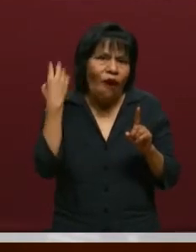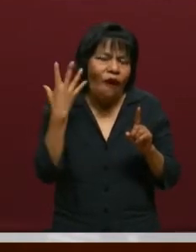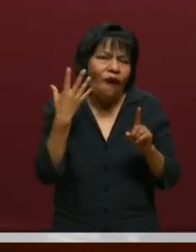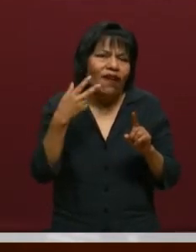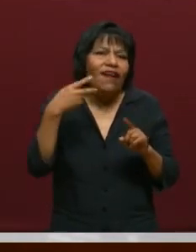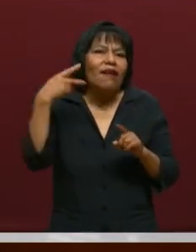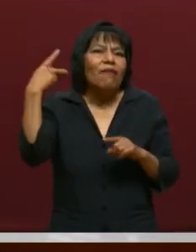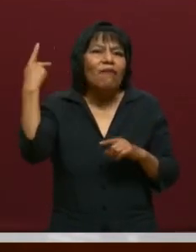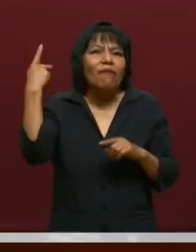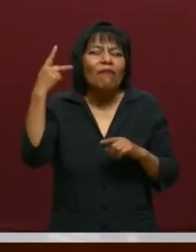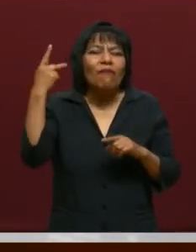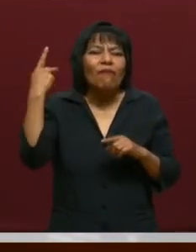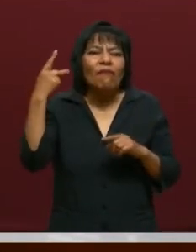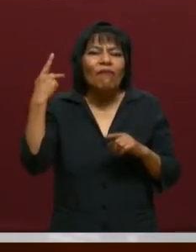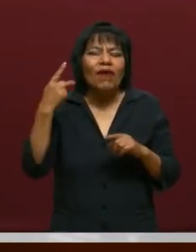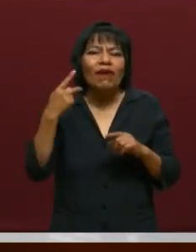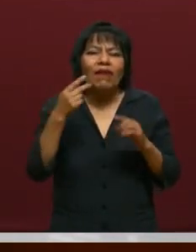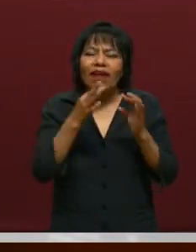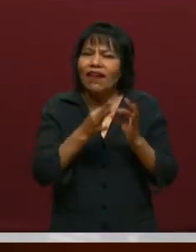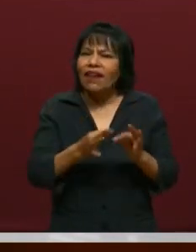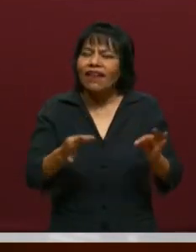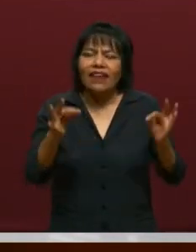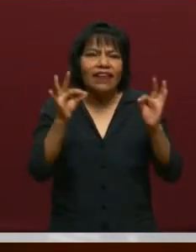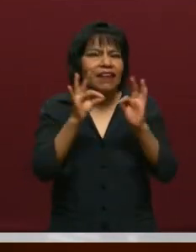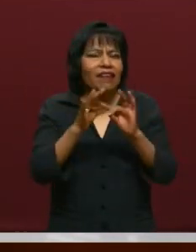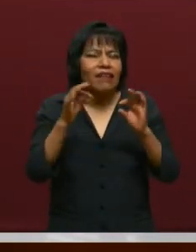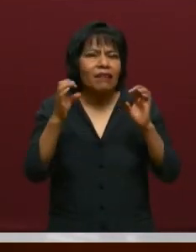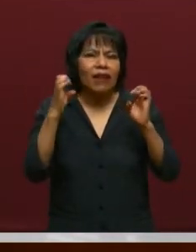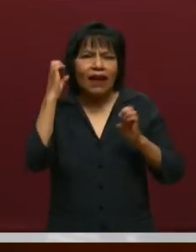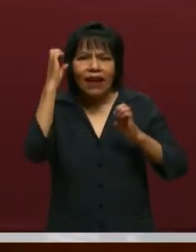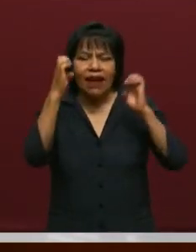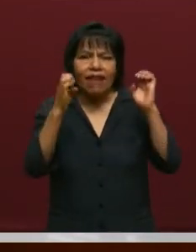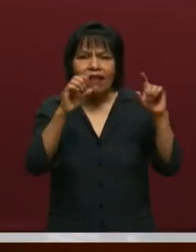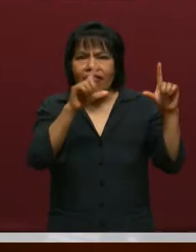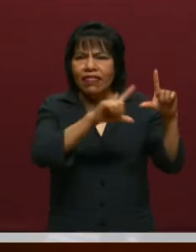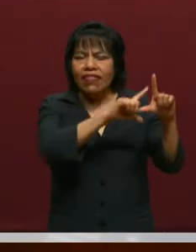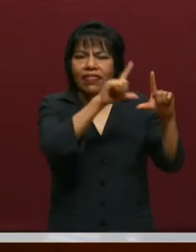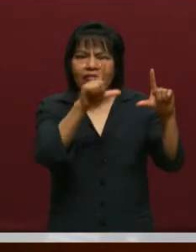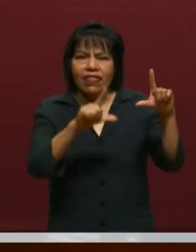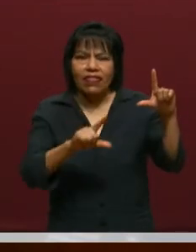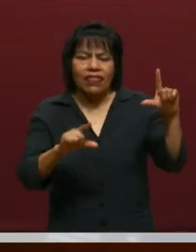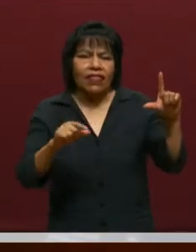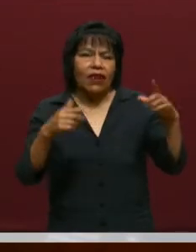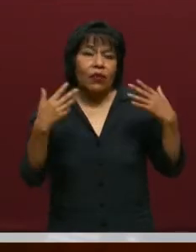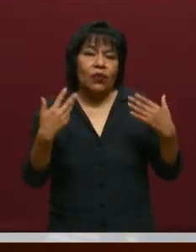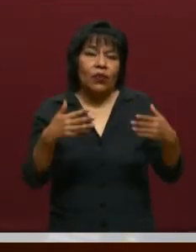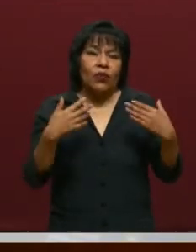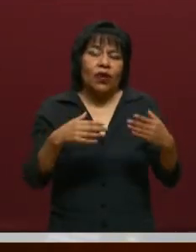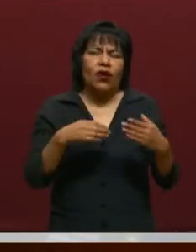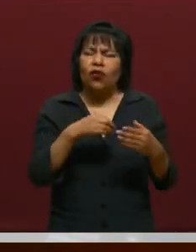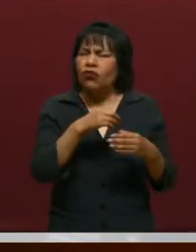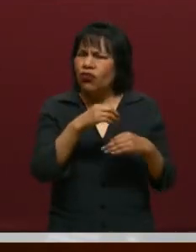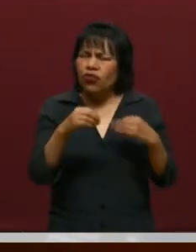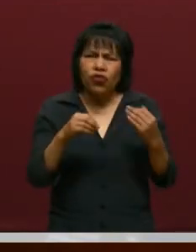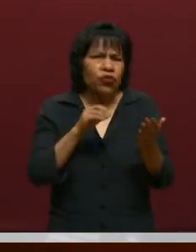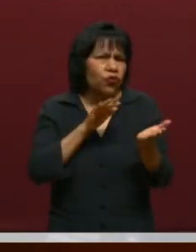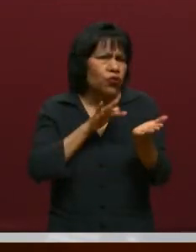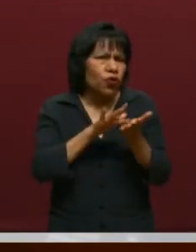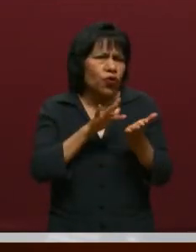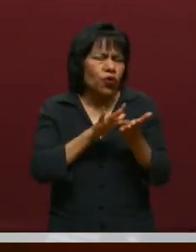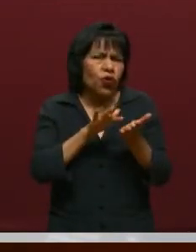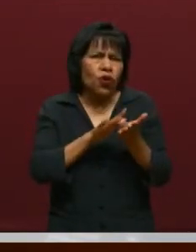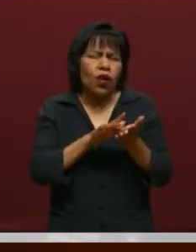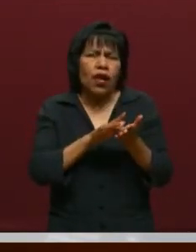de este importante evento nacional. Quiero comentarte que hemos tenido todo el apoyo por parte de la Subsecretaría de